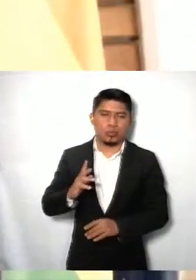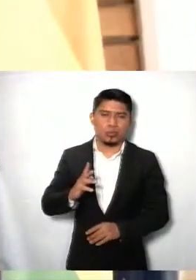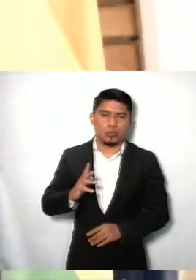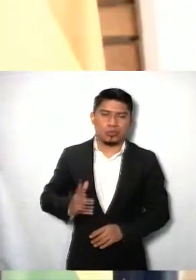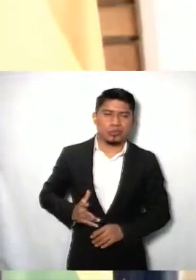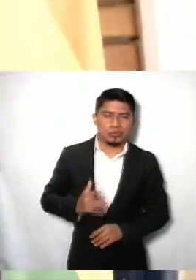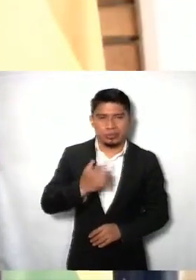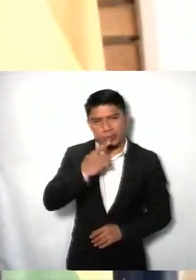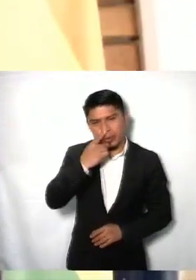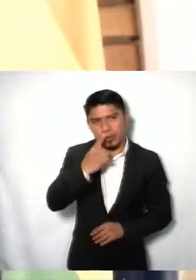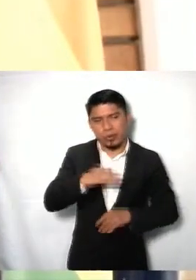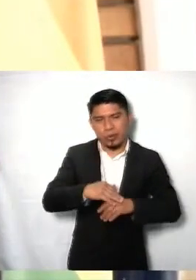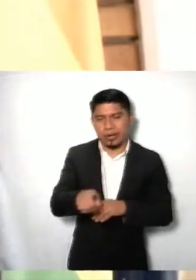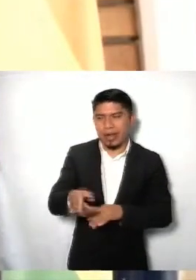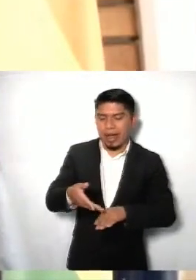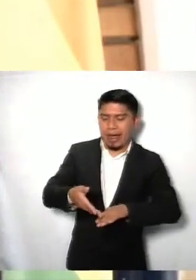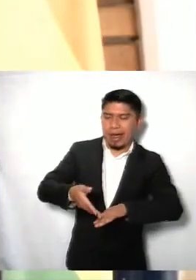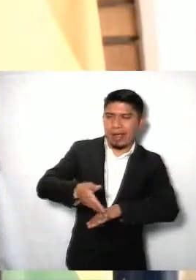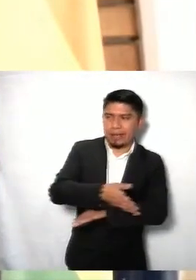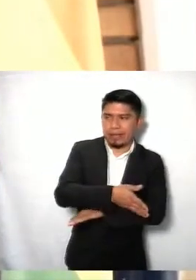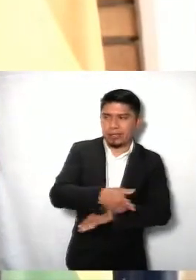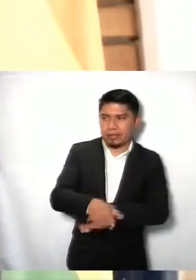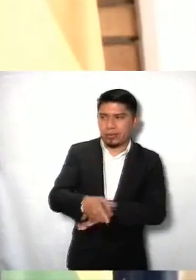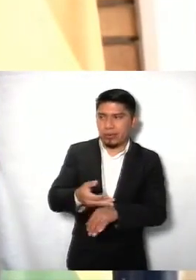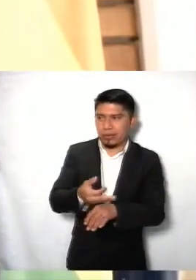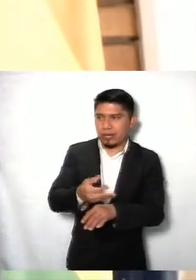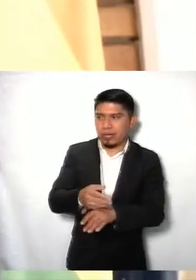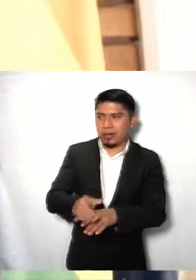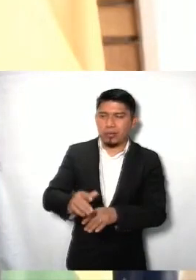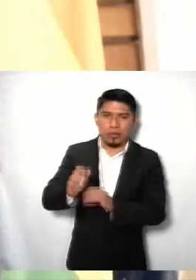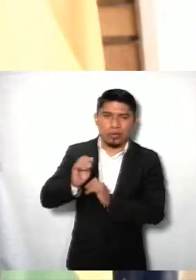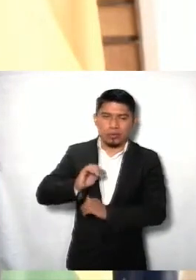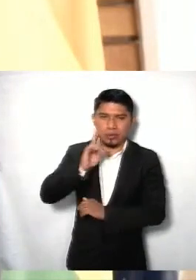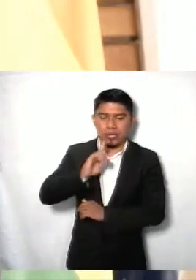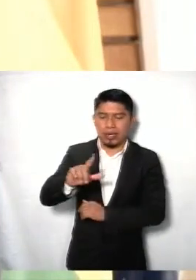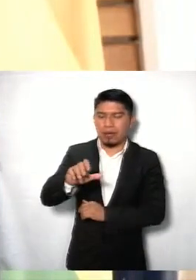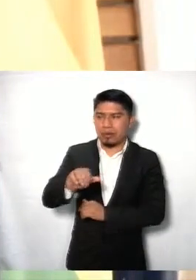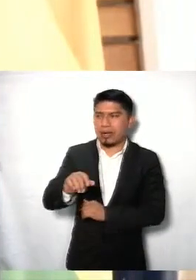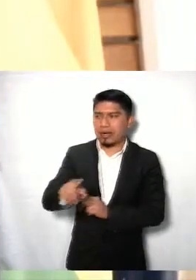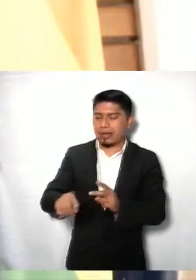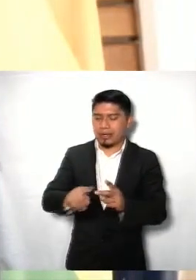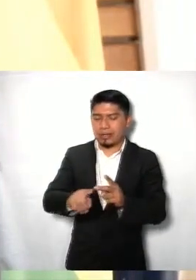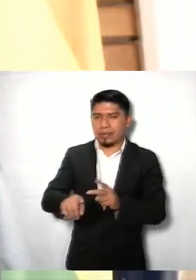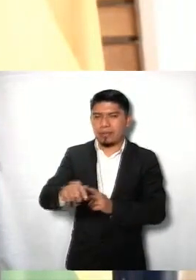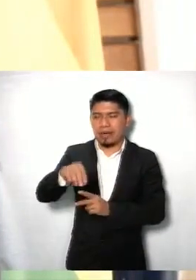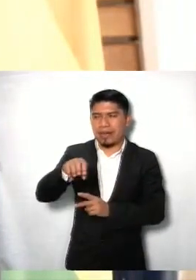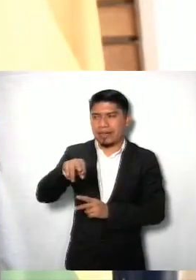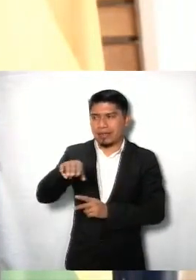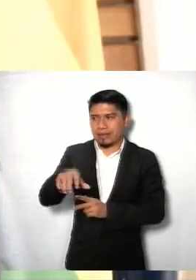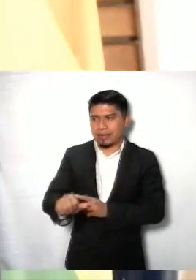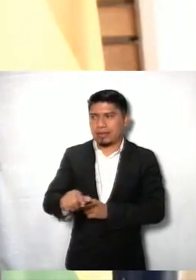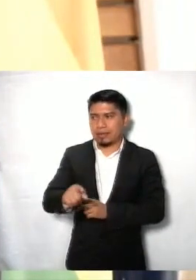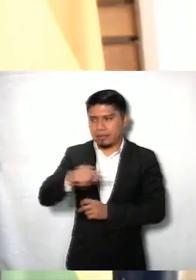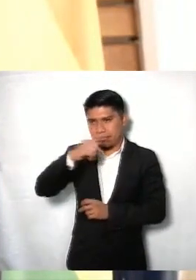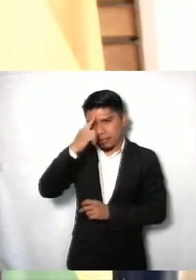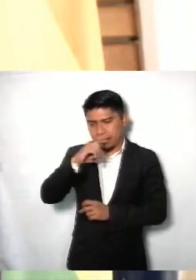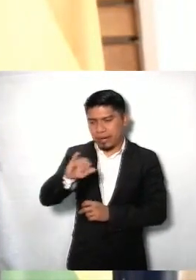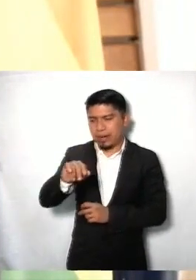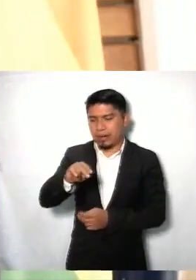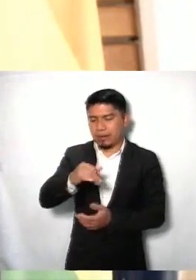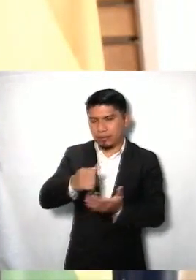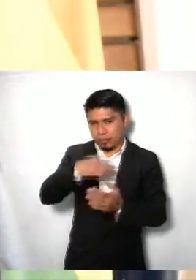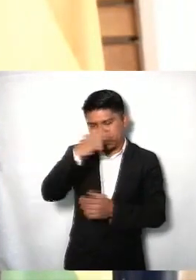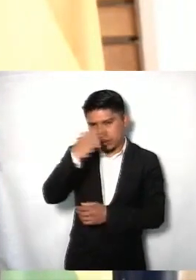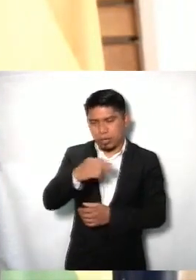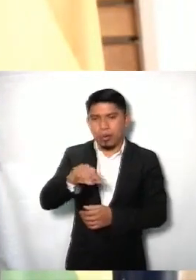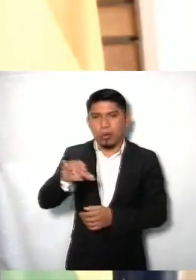anticiparon en los comentarios, tanto Laura como Marina, comisionadas ciudadanas, para el Info Ciudad